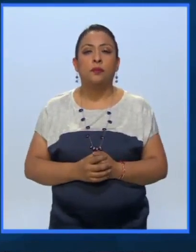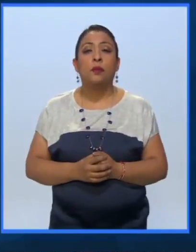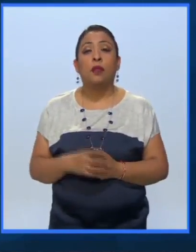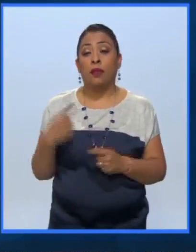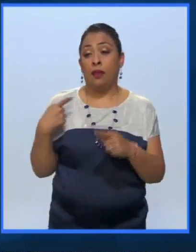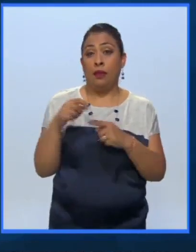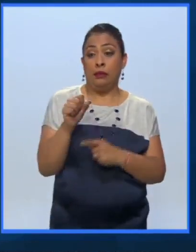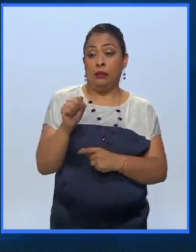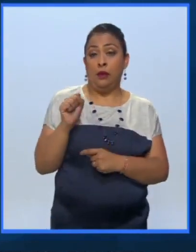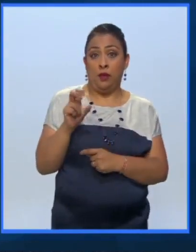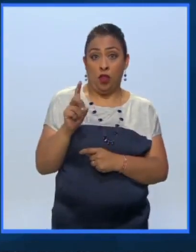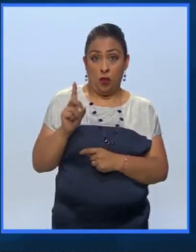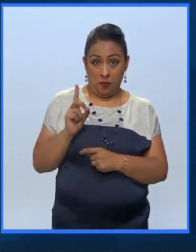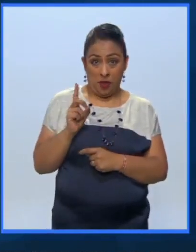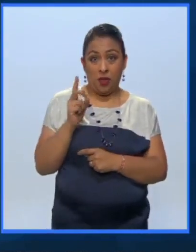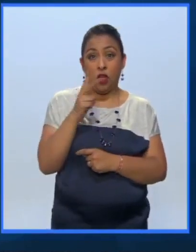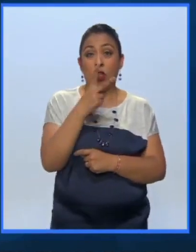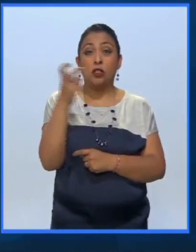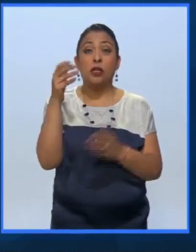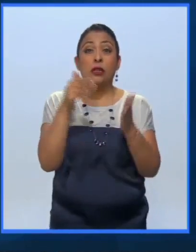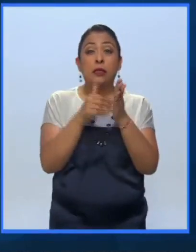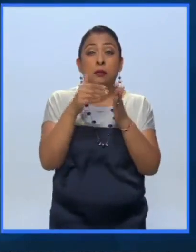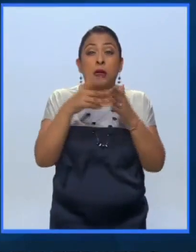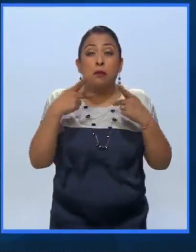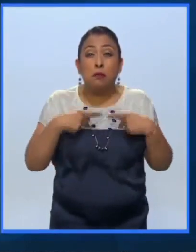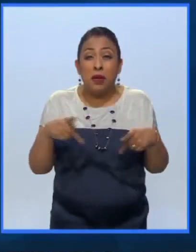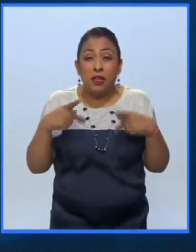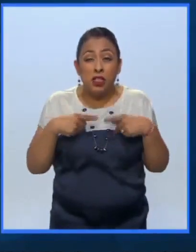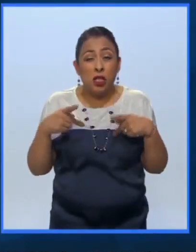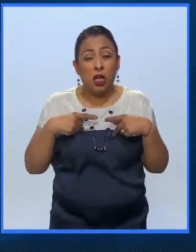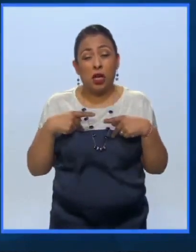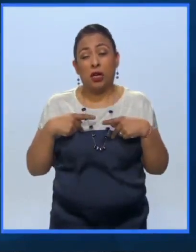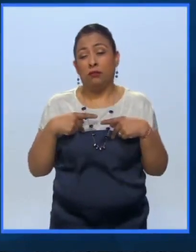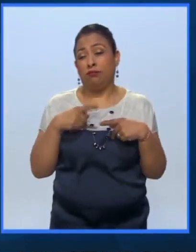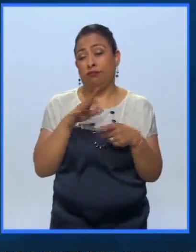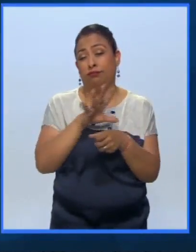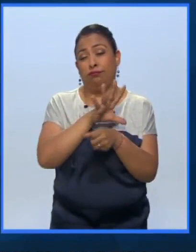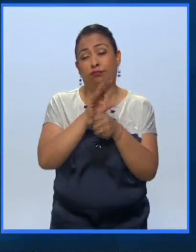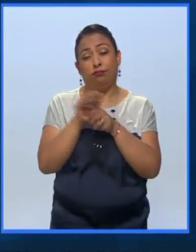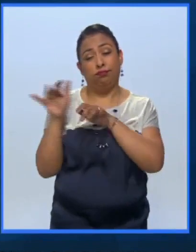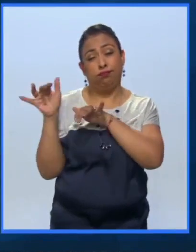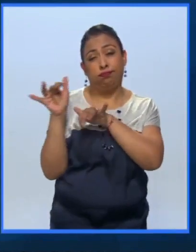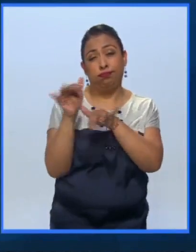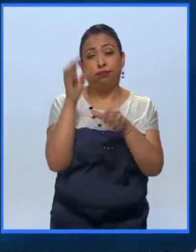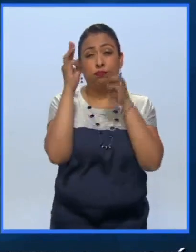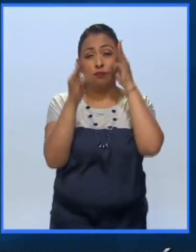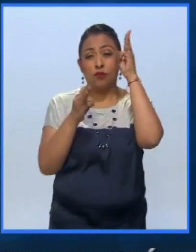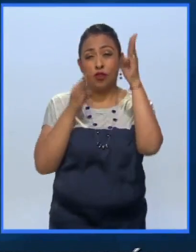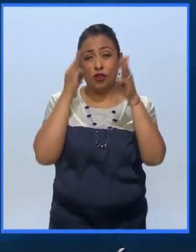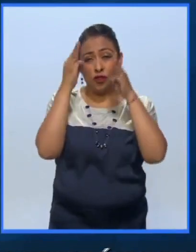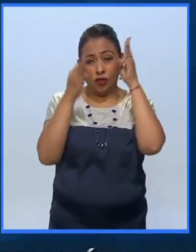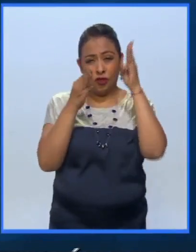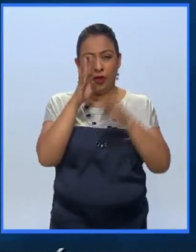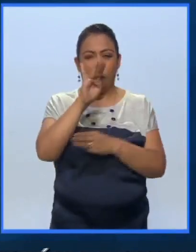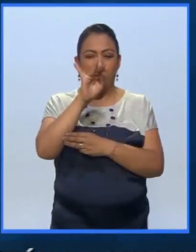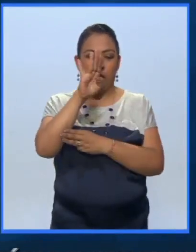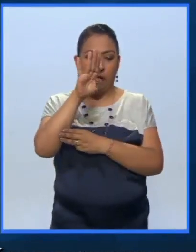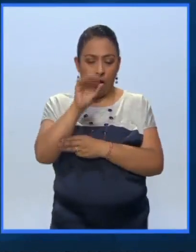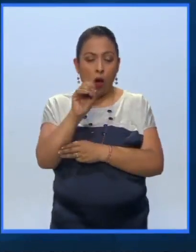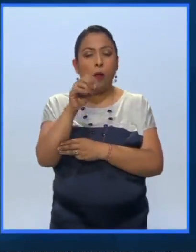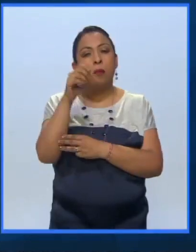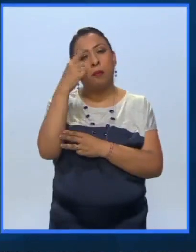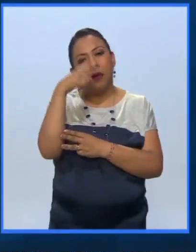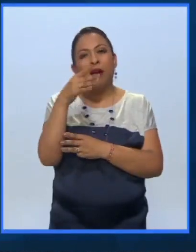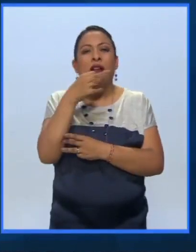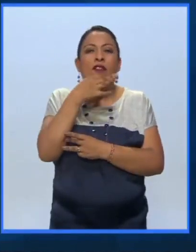Este fin de semana más de 200 mil personas se abarrotaron, inundaron el Museo Guggenheim de Bilbao para celebrar